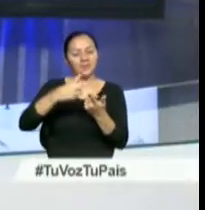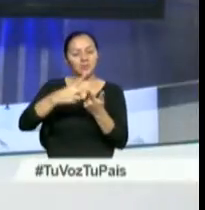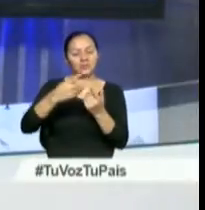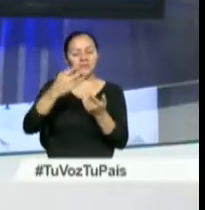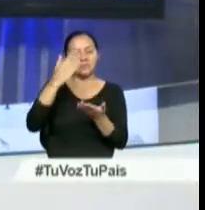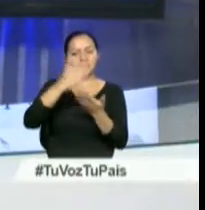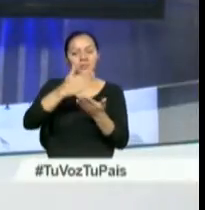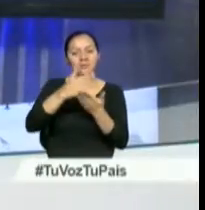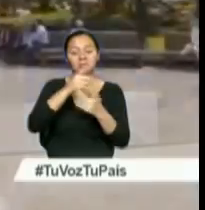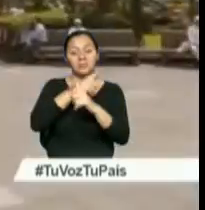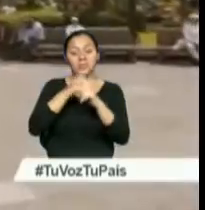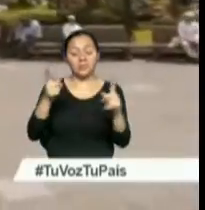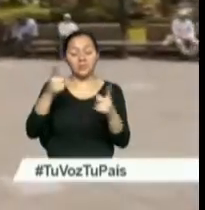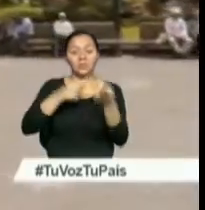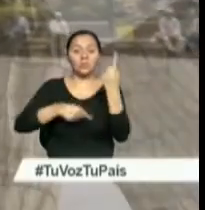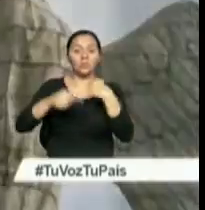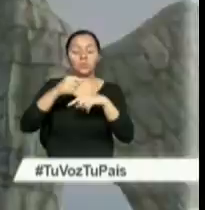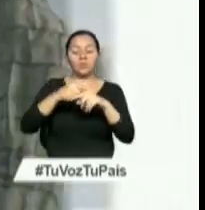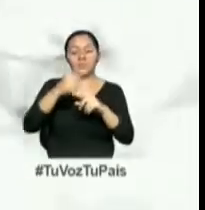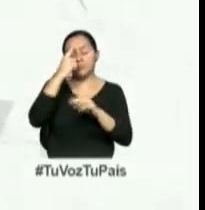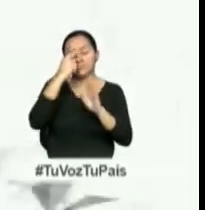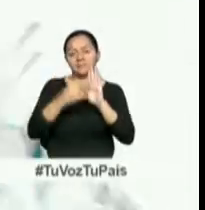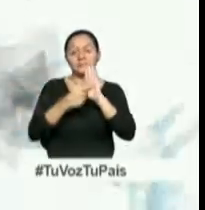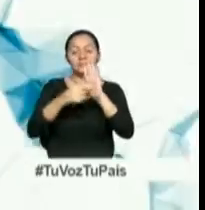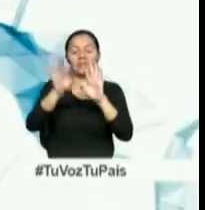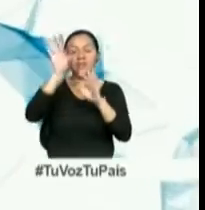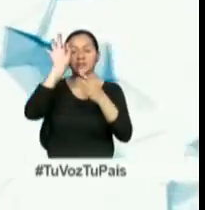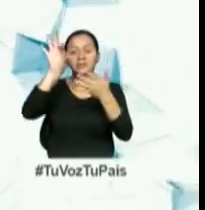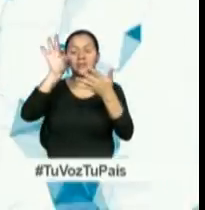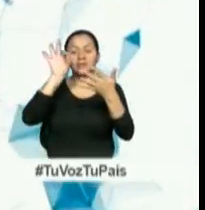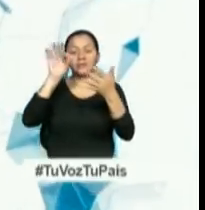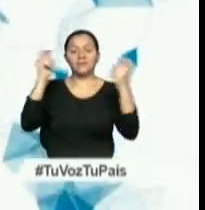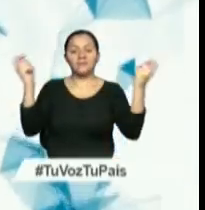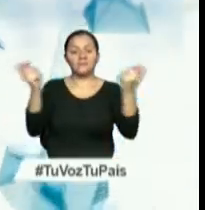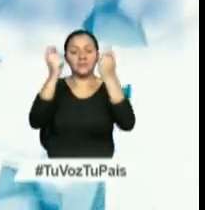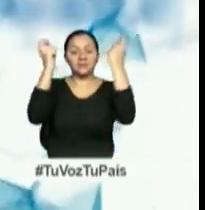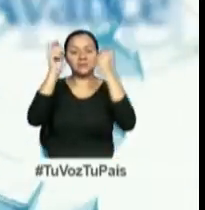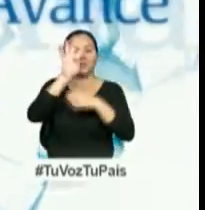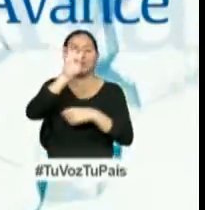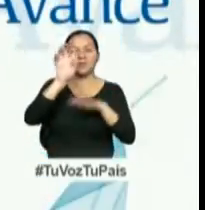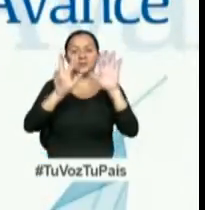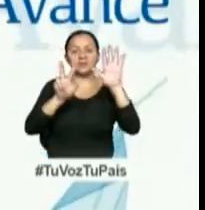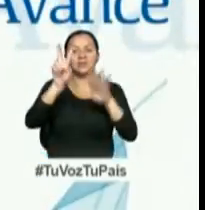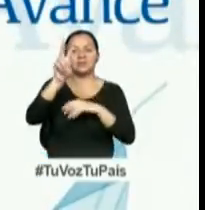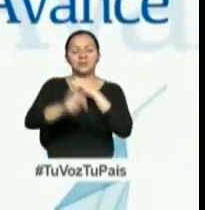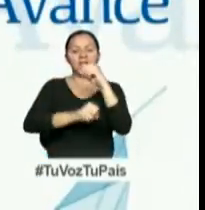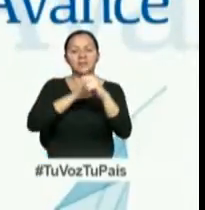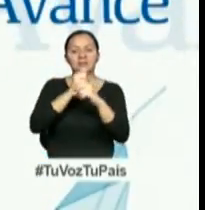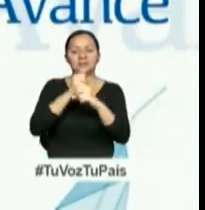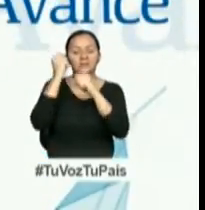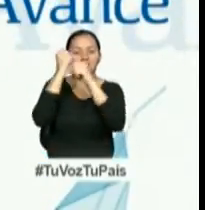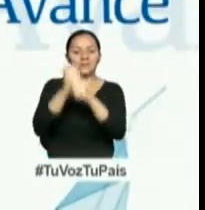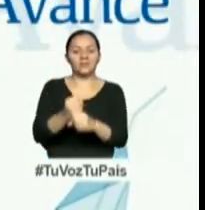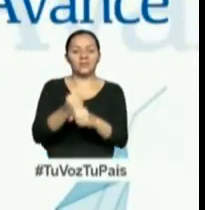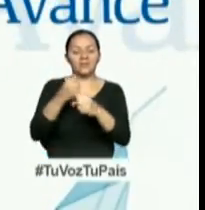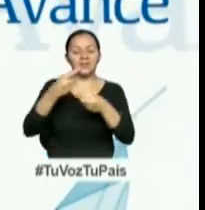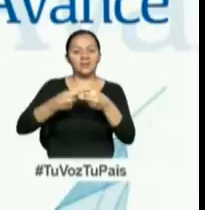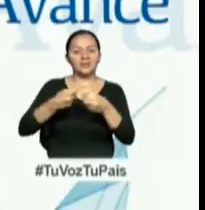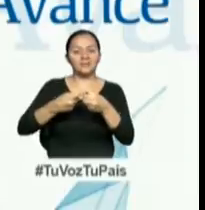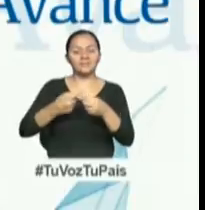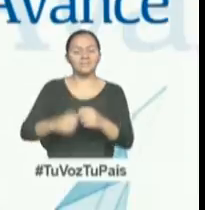esta noche, pero al regresar le mostraremos algunas alternativas para festejar los 482 años de fundación de Quito.